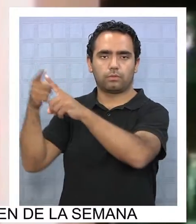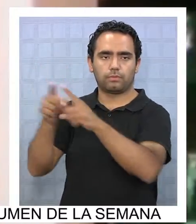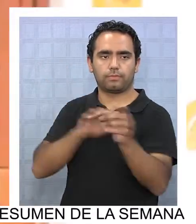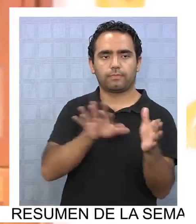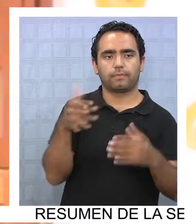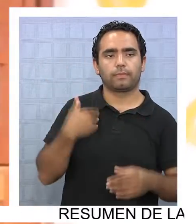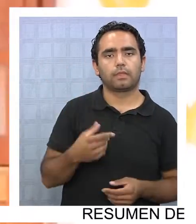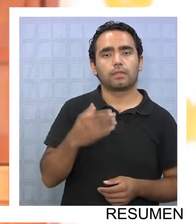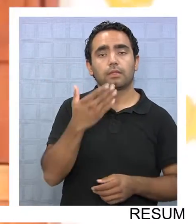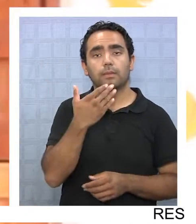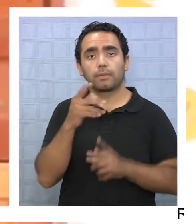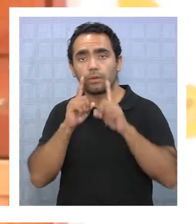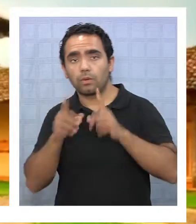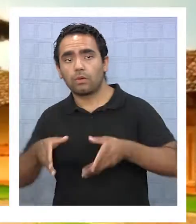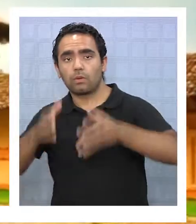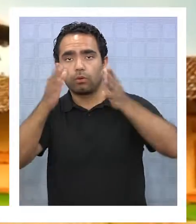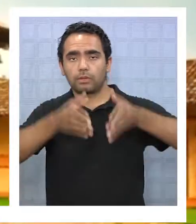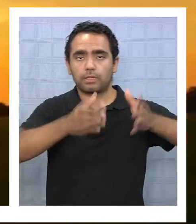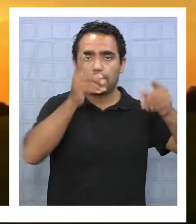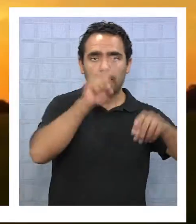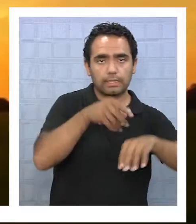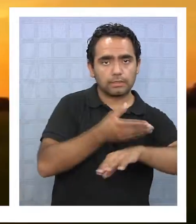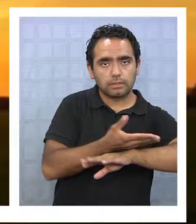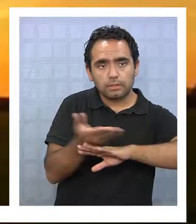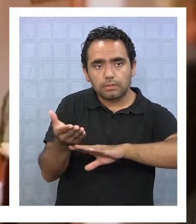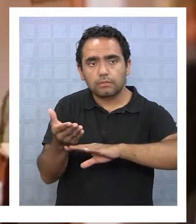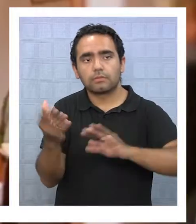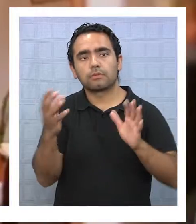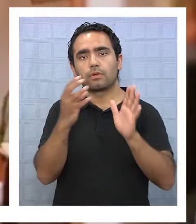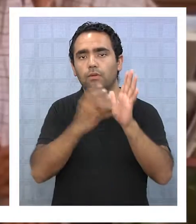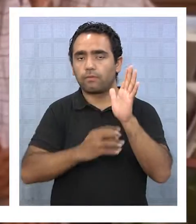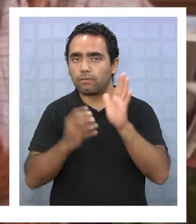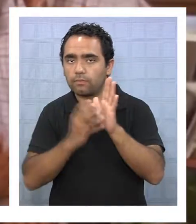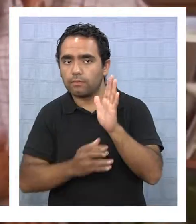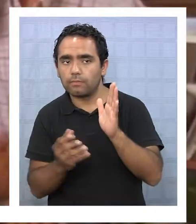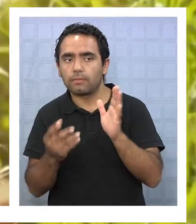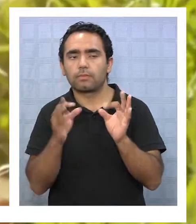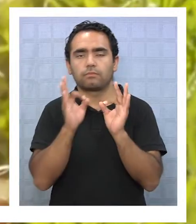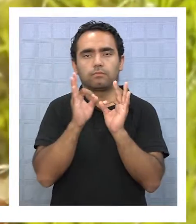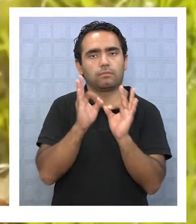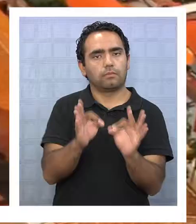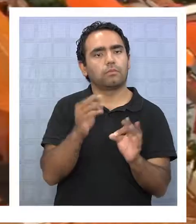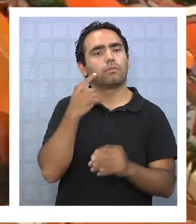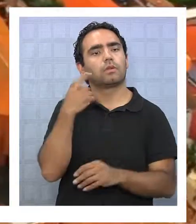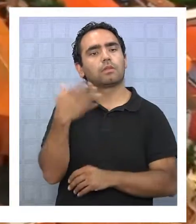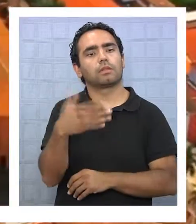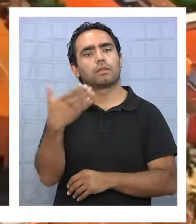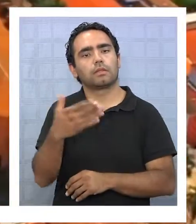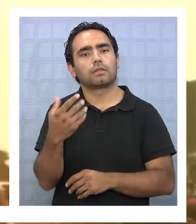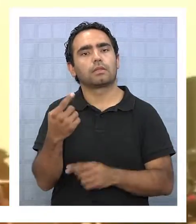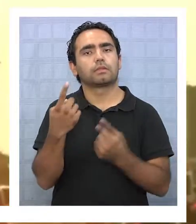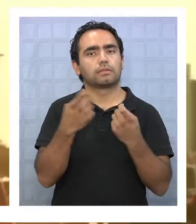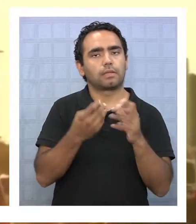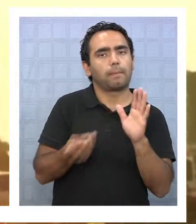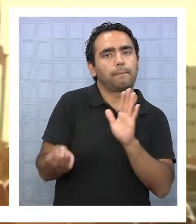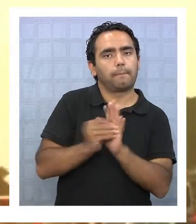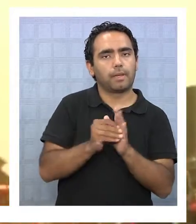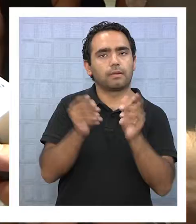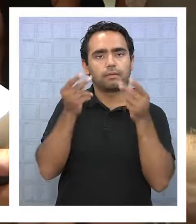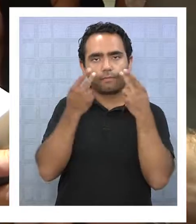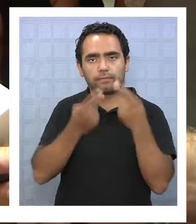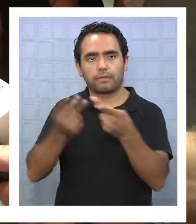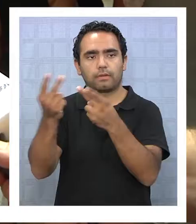operadores turísticos, hoteles y demás servicios del rubro, la promoción del destino es crucial si se quiere aumentar el número de visitantes.